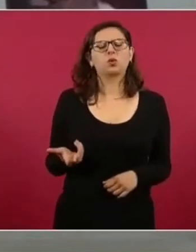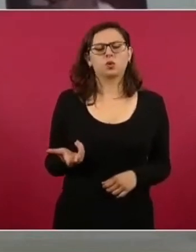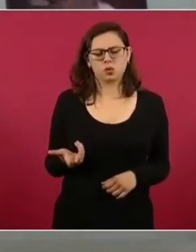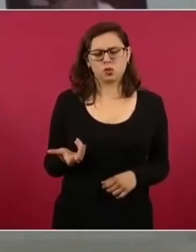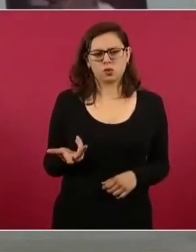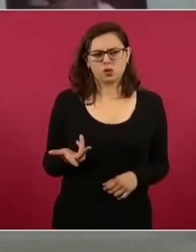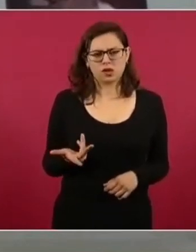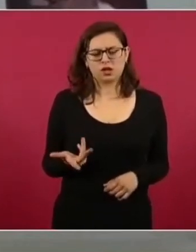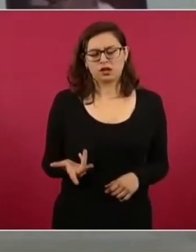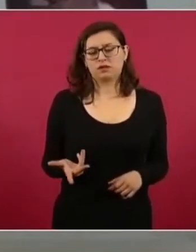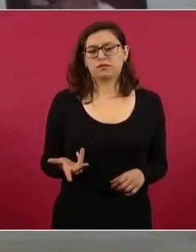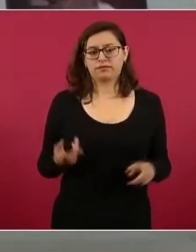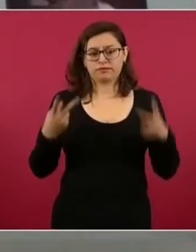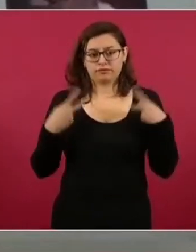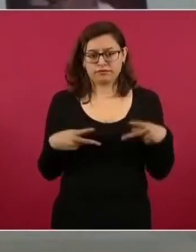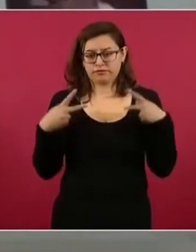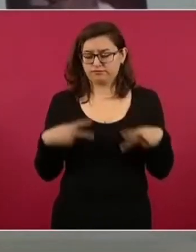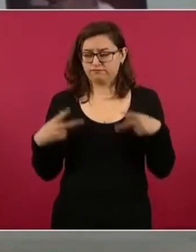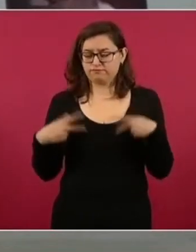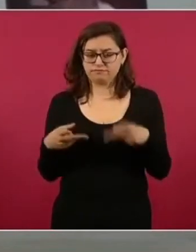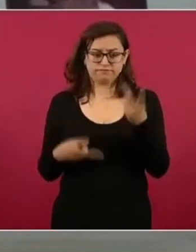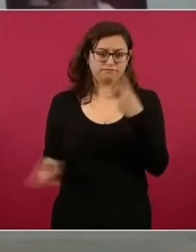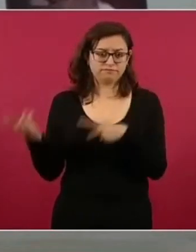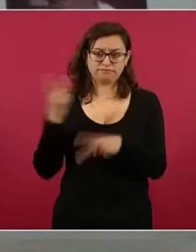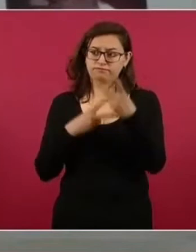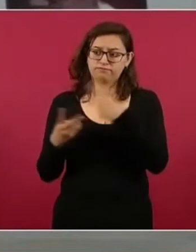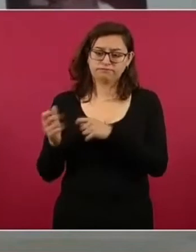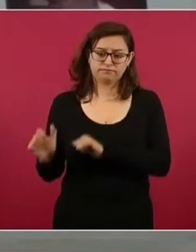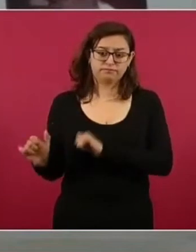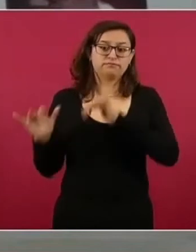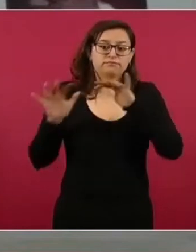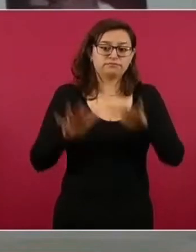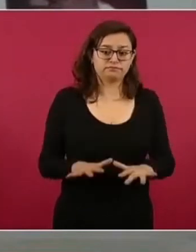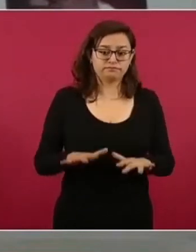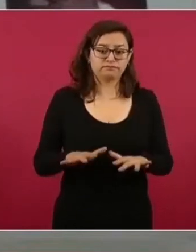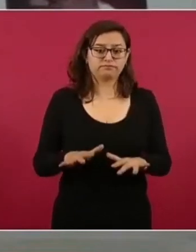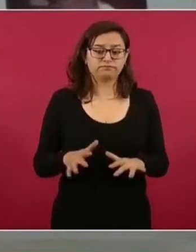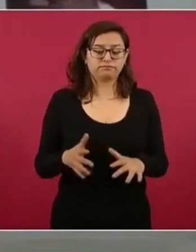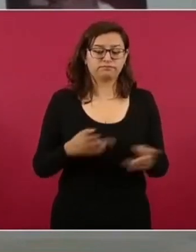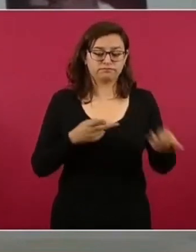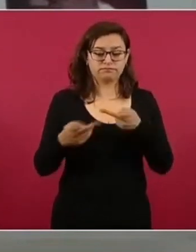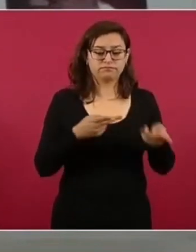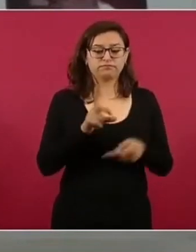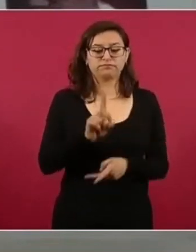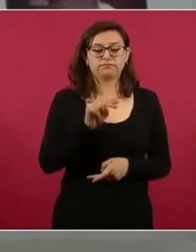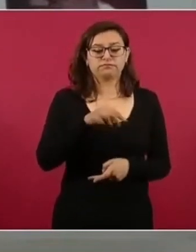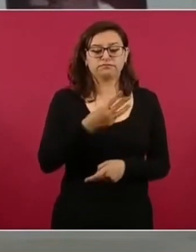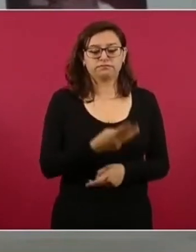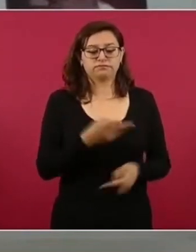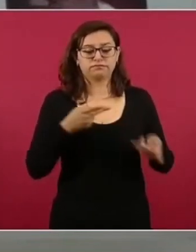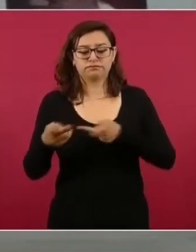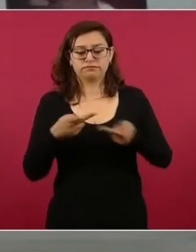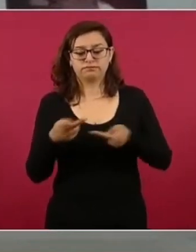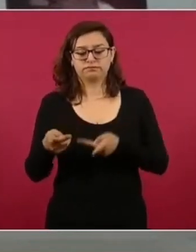en cuanto al personal que arribó aquí de refuerzo a todo el Plan DN-III, Plan Marina